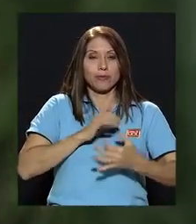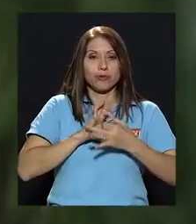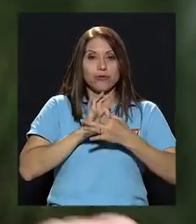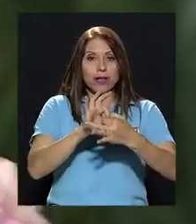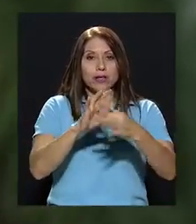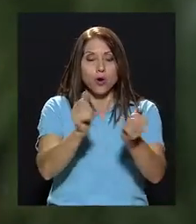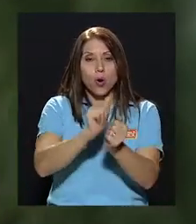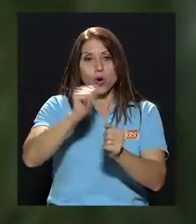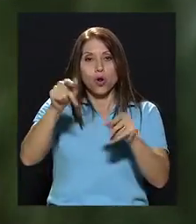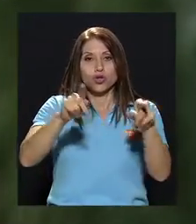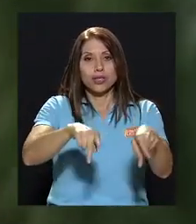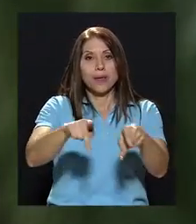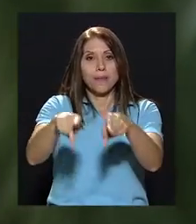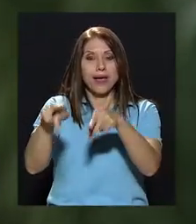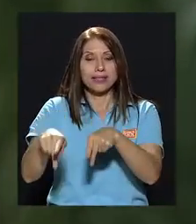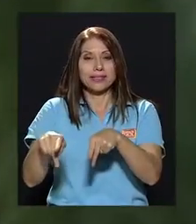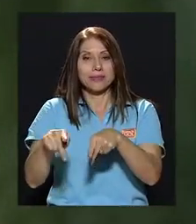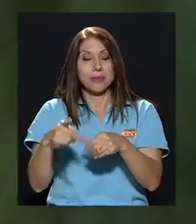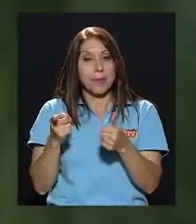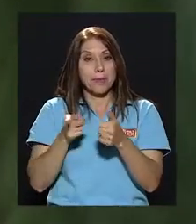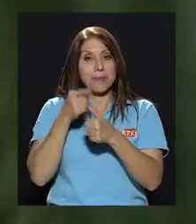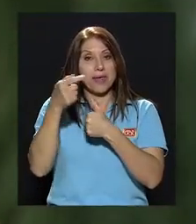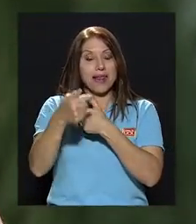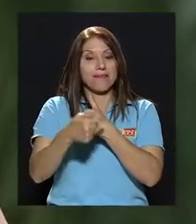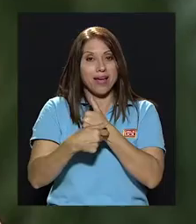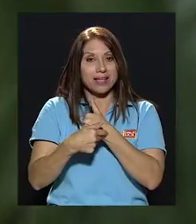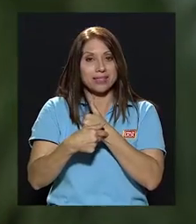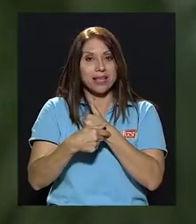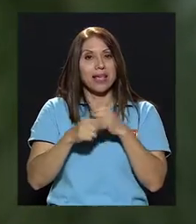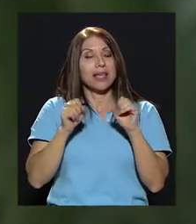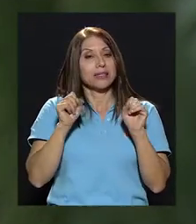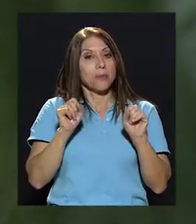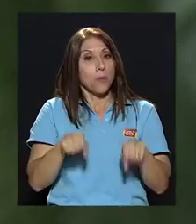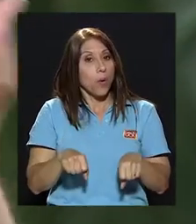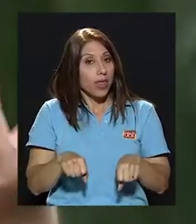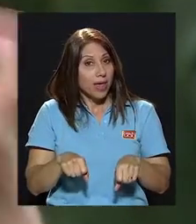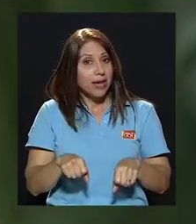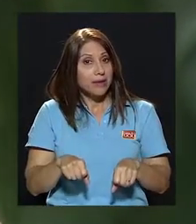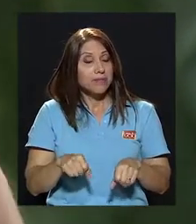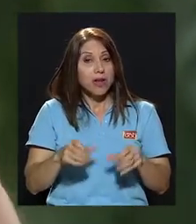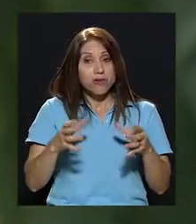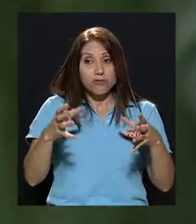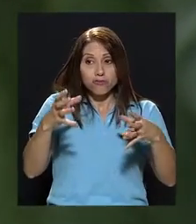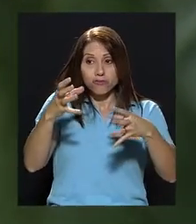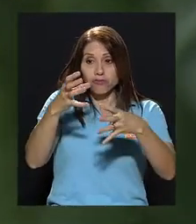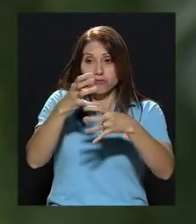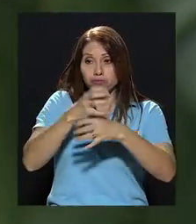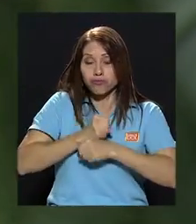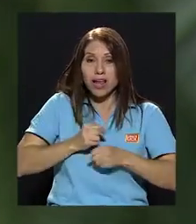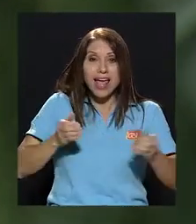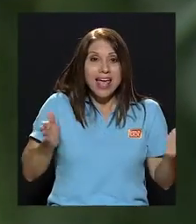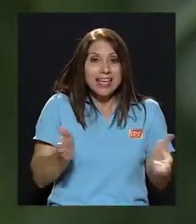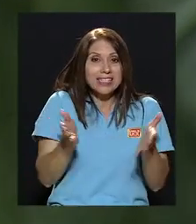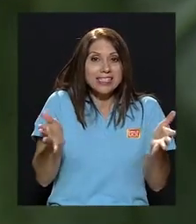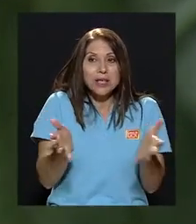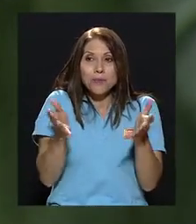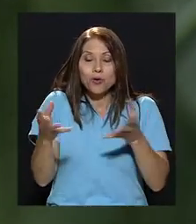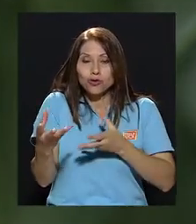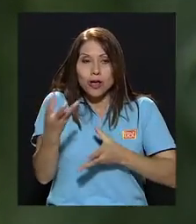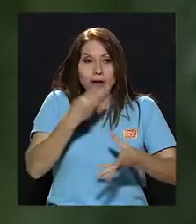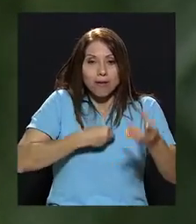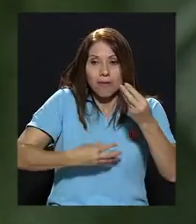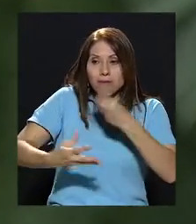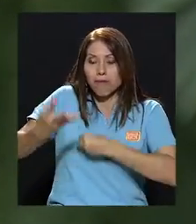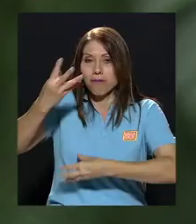demás. Entonces, la primera fase es poder recibir todos esos estímulos que nos mueven las entrañas